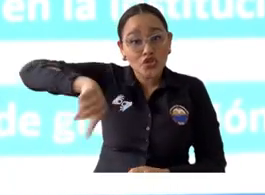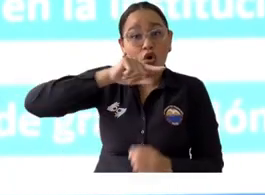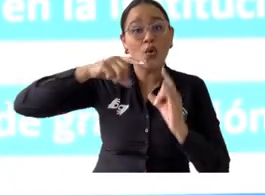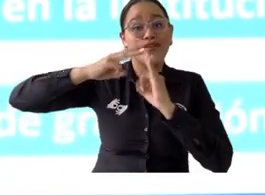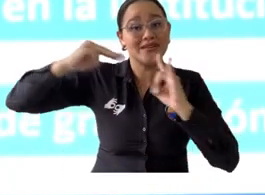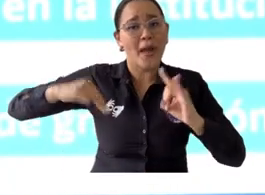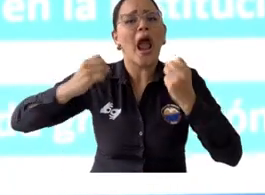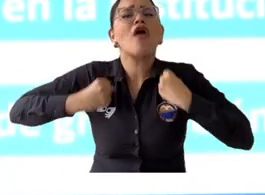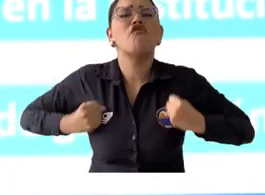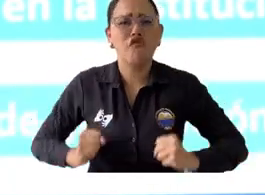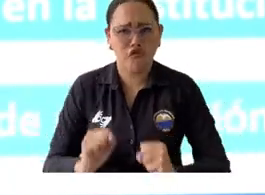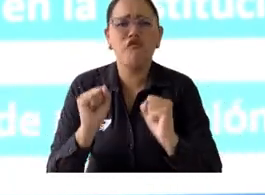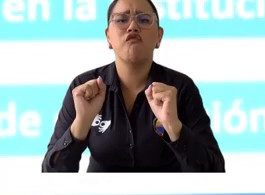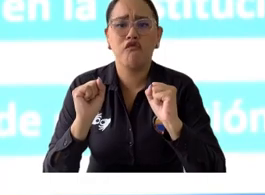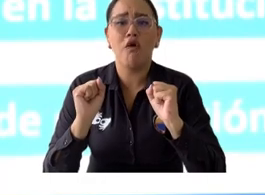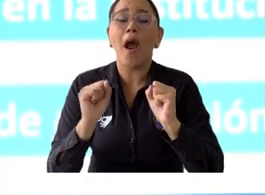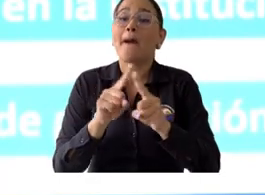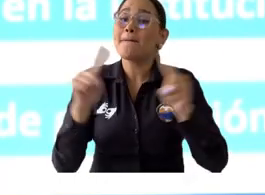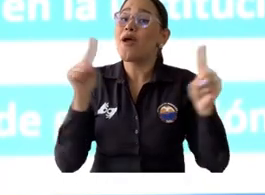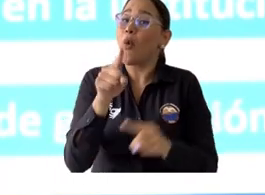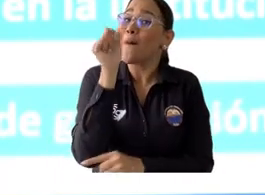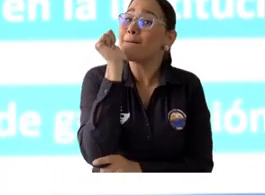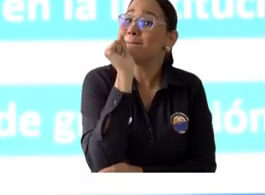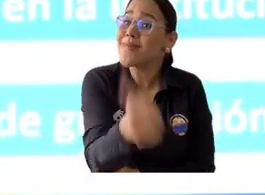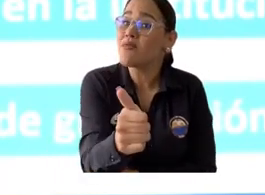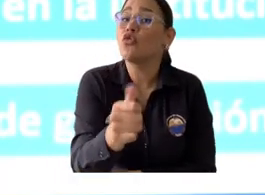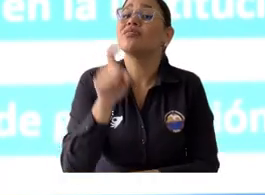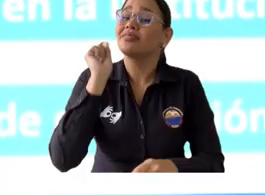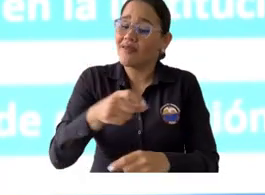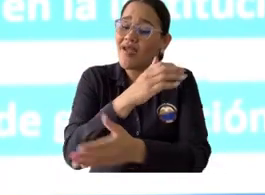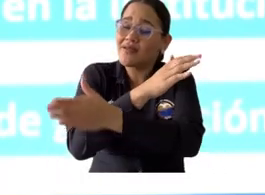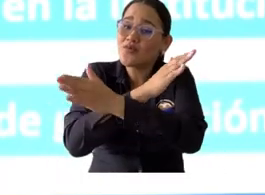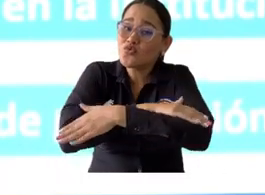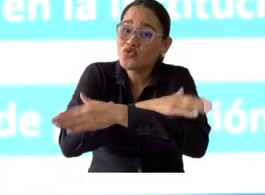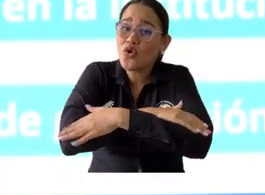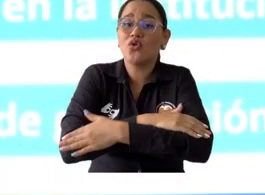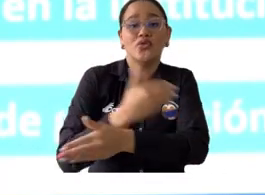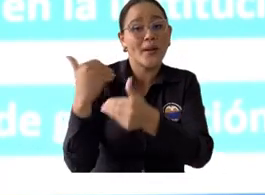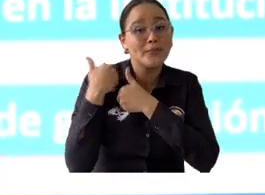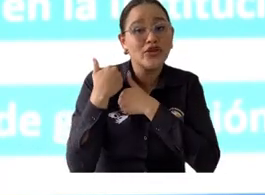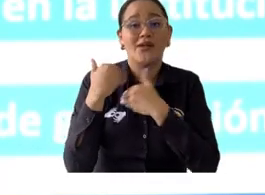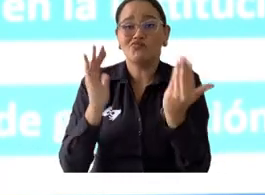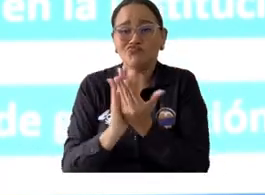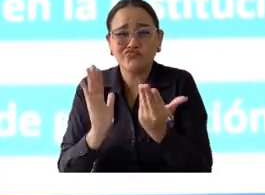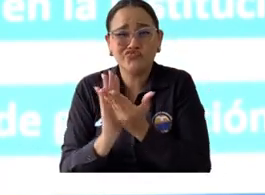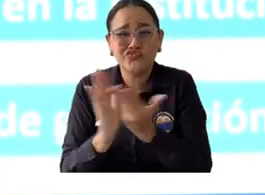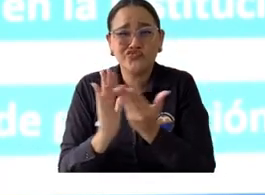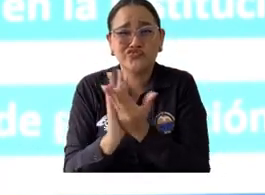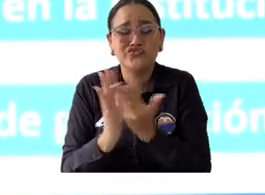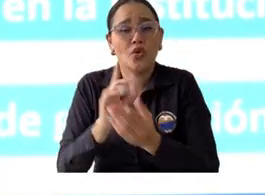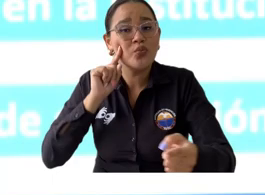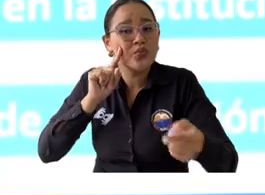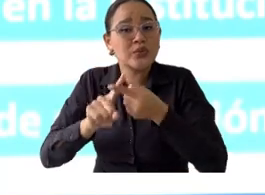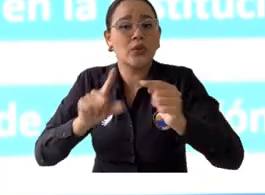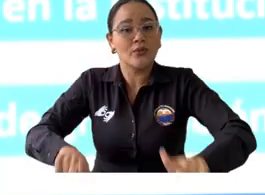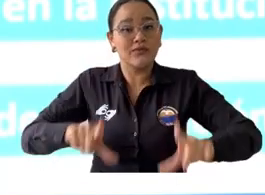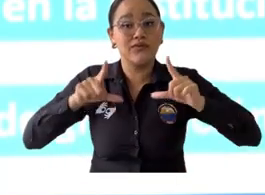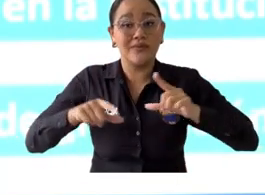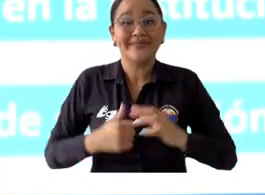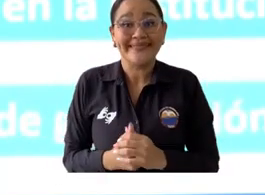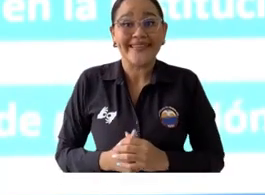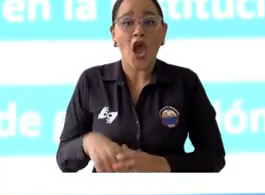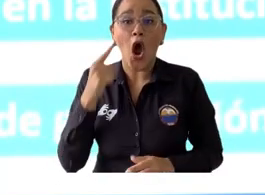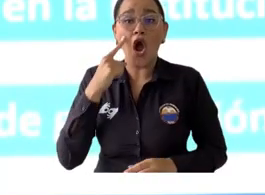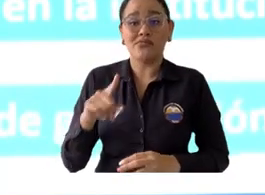ustedes así que la universidad va a ser el esfuerzo para que ustedes continúen con nosotros pero depende de ustedes que hagan lo posible para obtener su